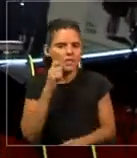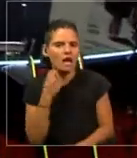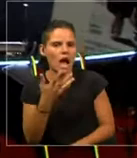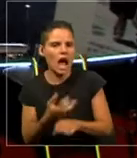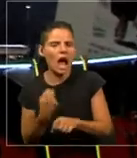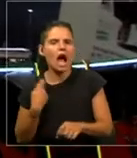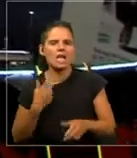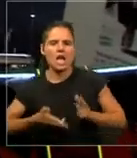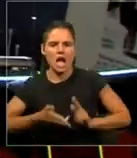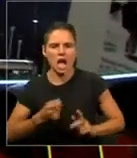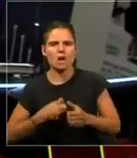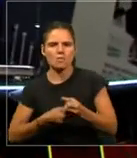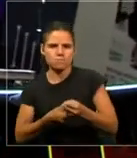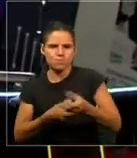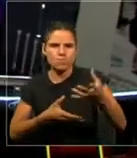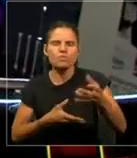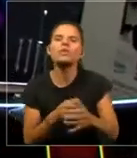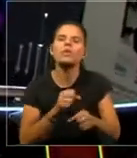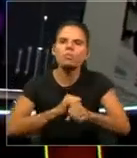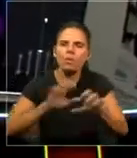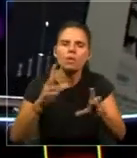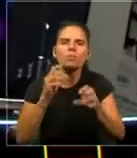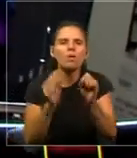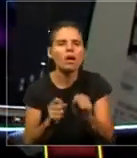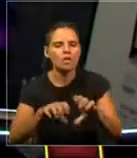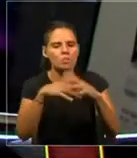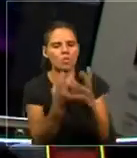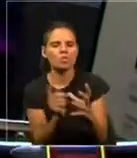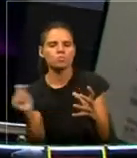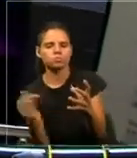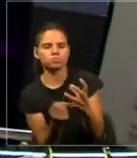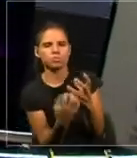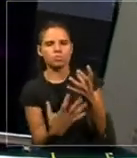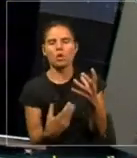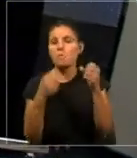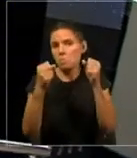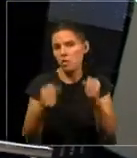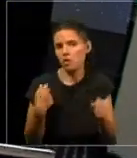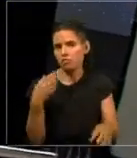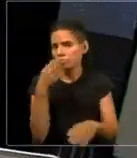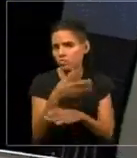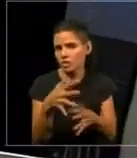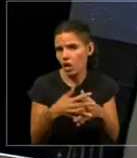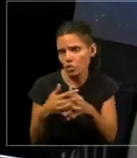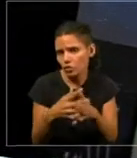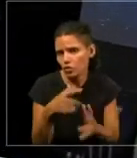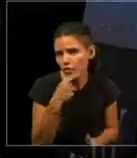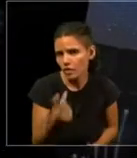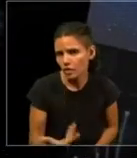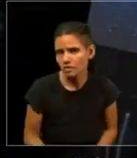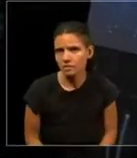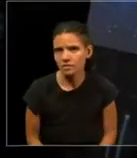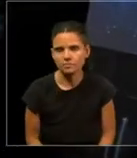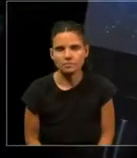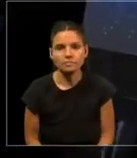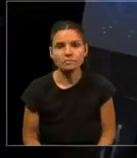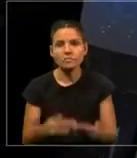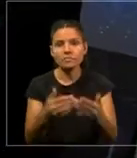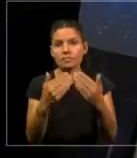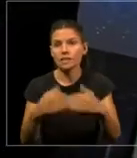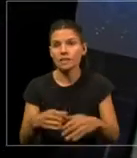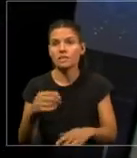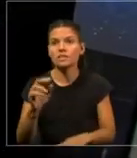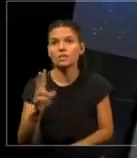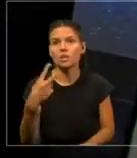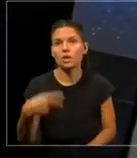nucleares para poder alcanzar cualquier lugar del mundo, puedo alcanzar a Estados Unidos, ¿no? La segunda noticia del mismo